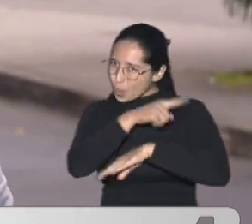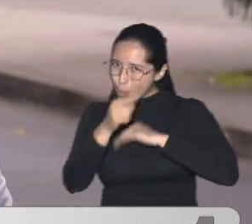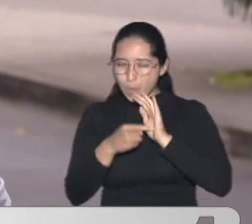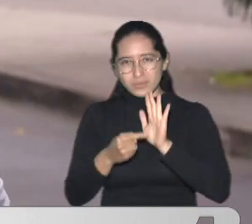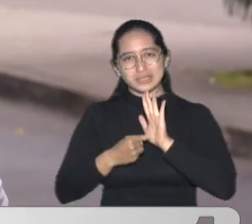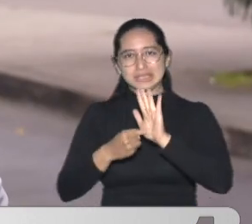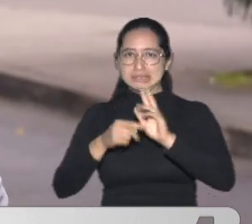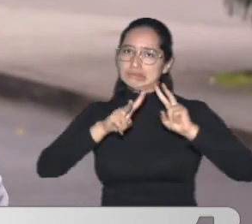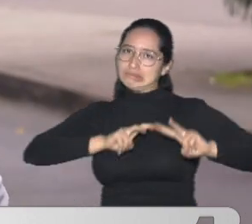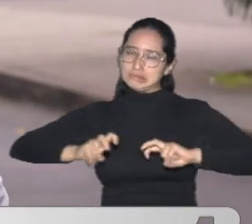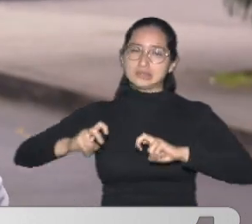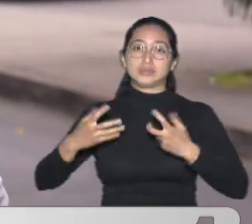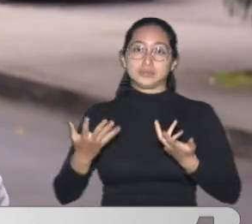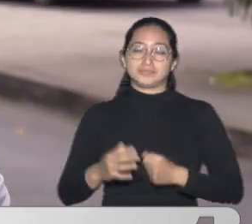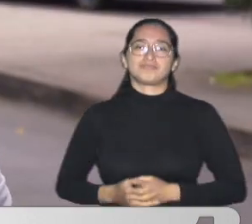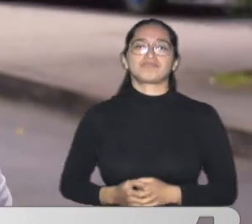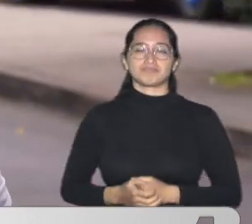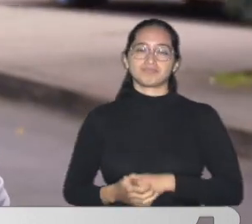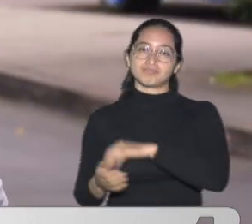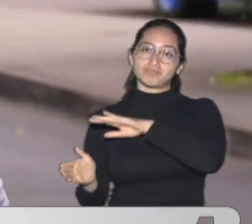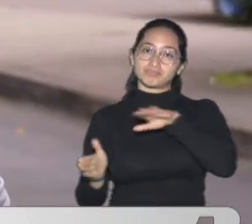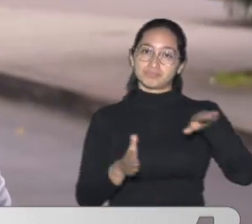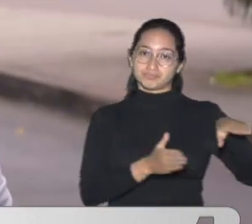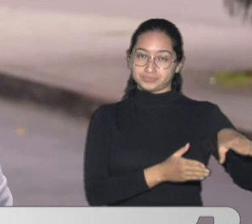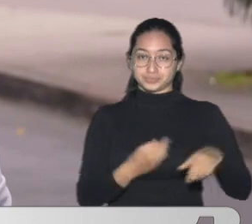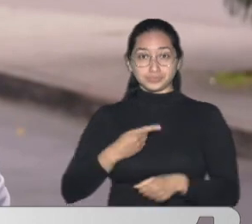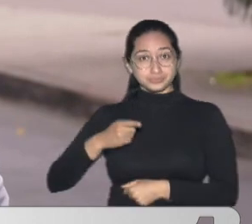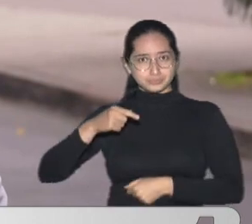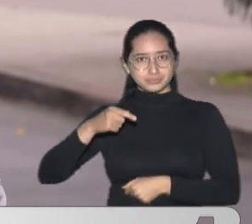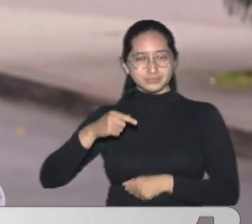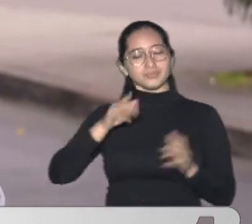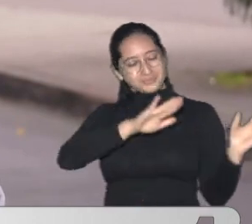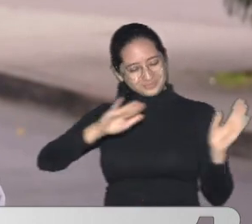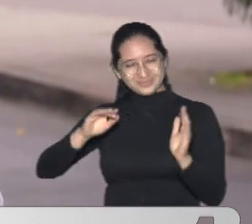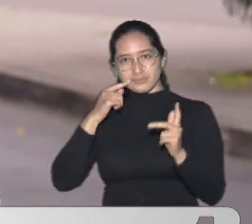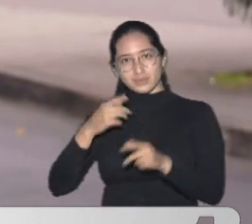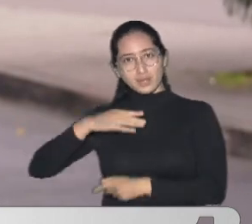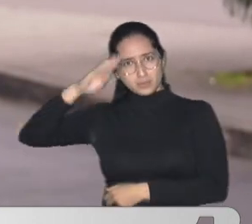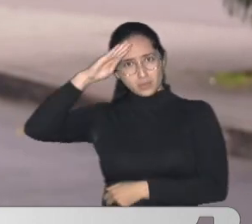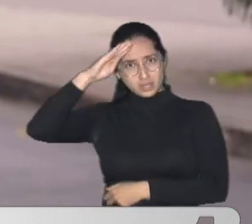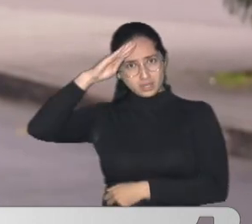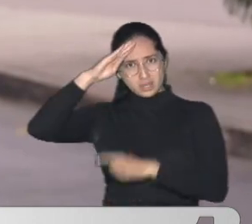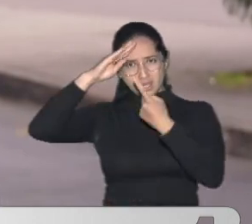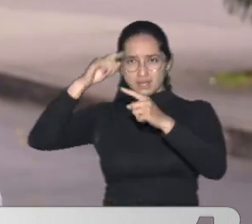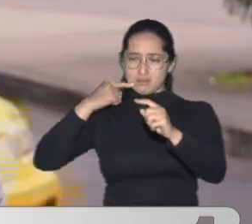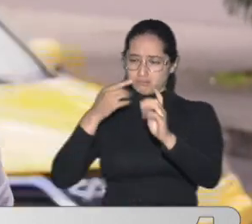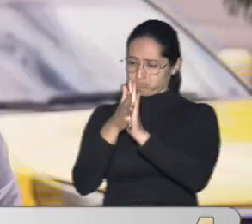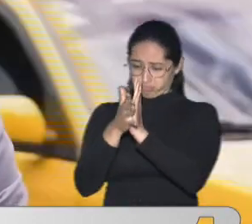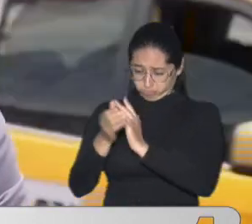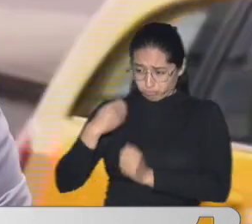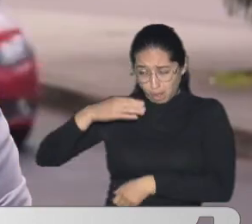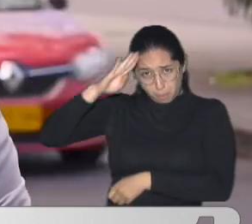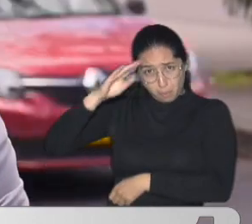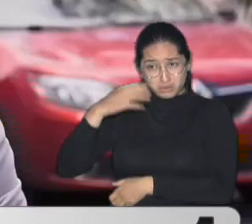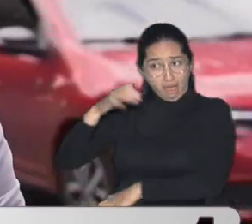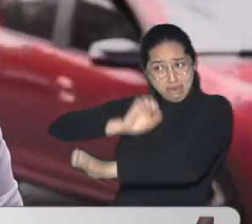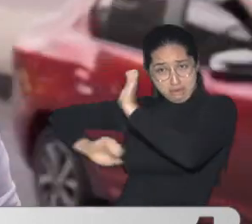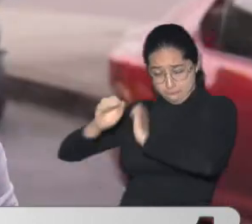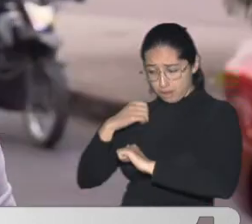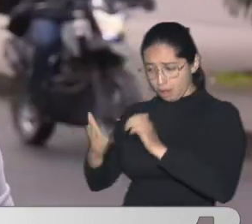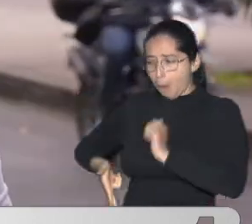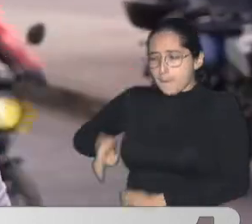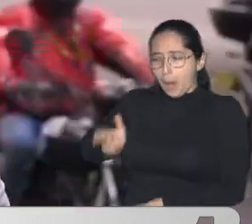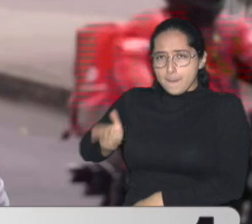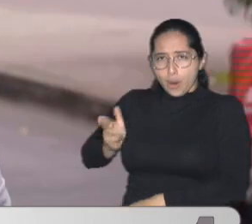Pues a pesar De que la policía Afirma Que este uniformado Actúa en legítima defensa Noticentro 1 CMI Conoció que por el